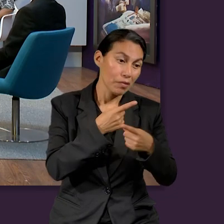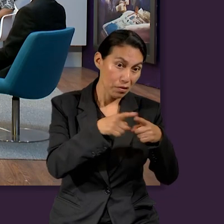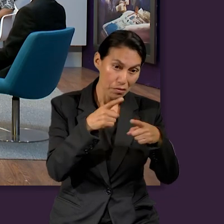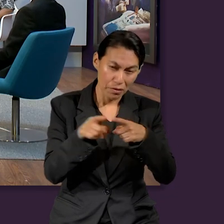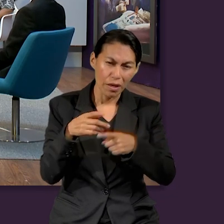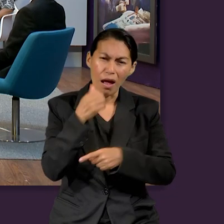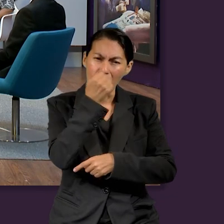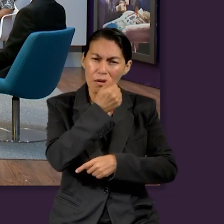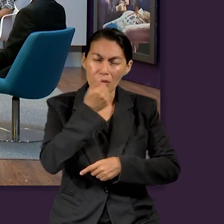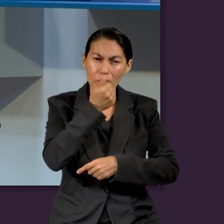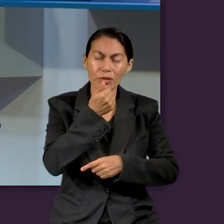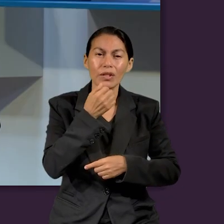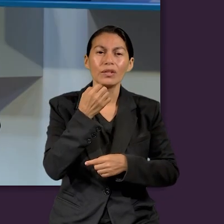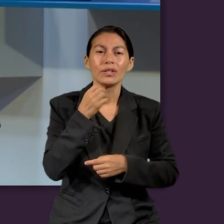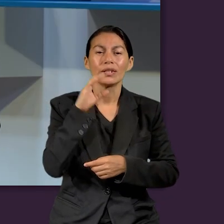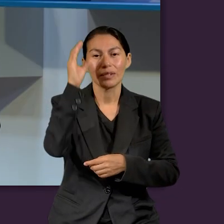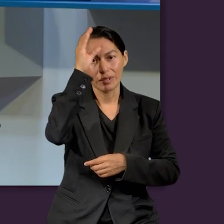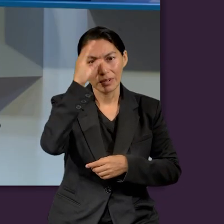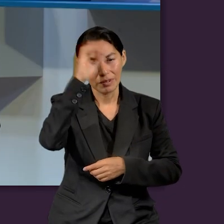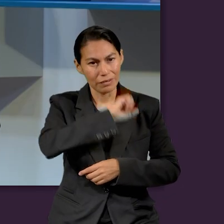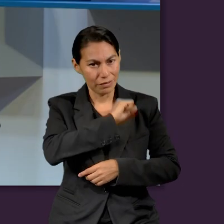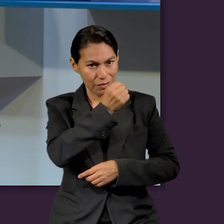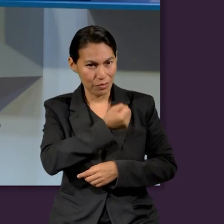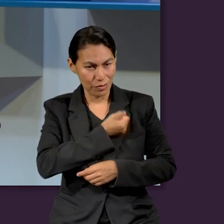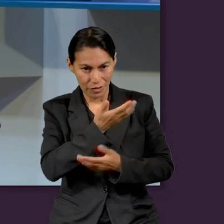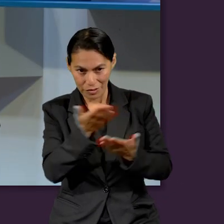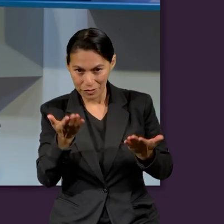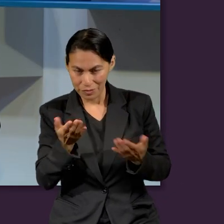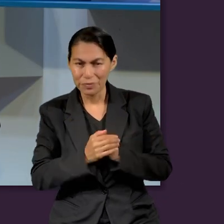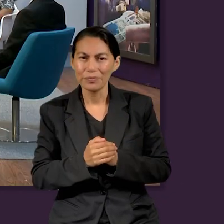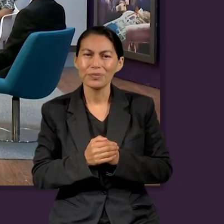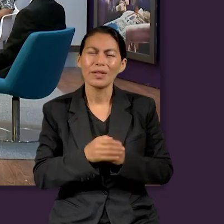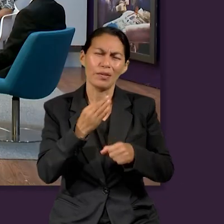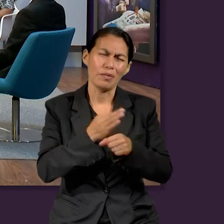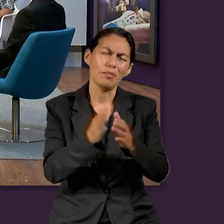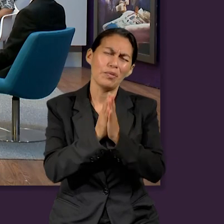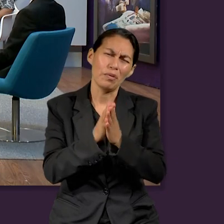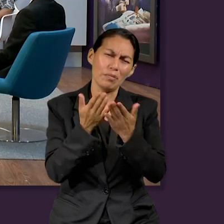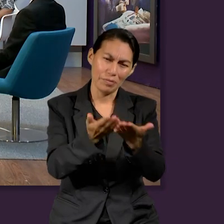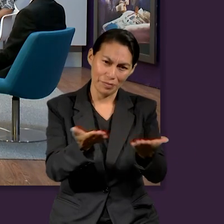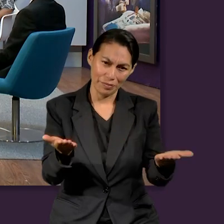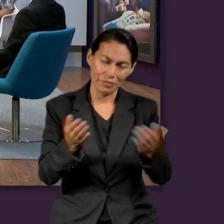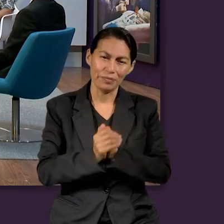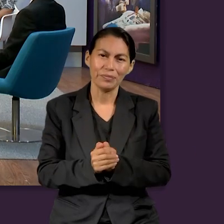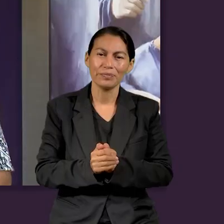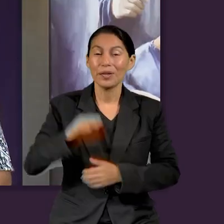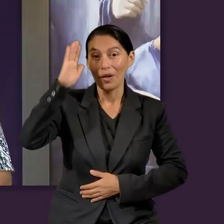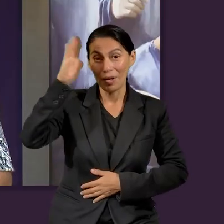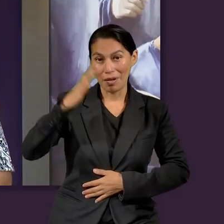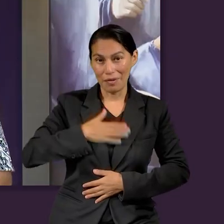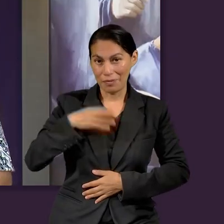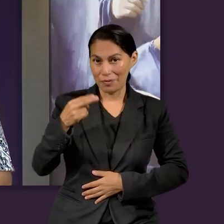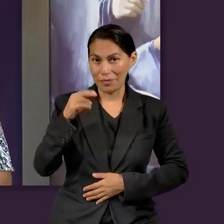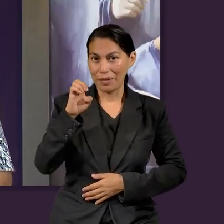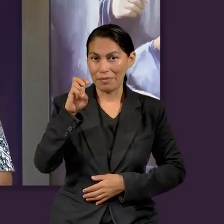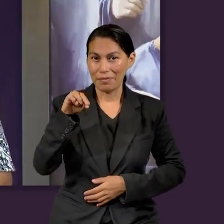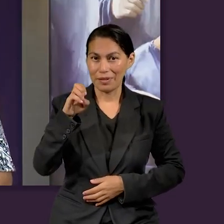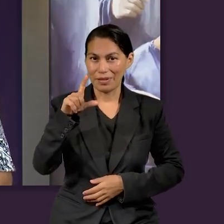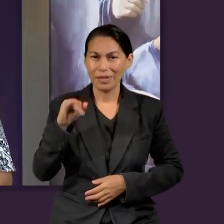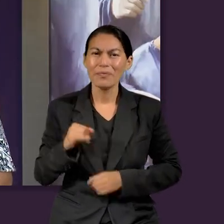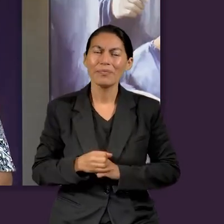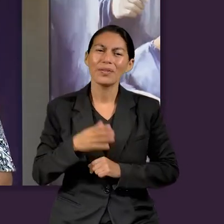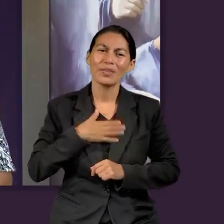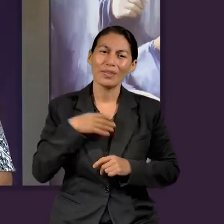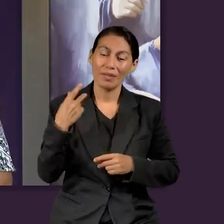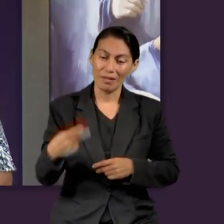de la Escuela de Ciencias de la Salud. Así que voy a pedirles que por favor se presenten cada uno de ustedes. Hola, mi nombre es Emily Barrios